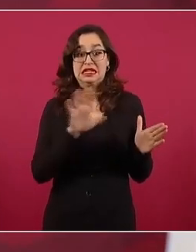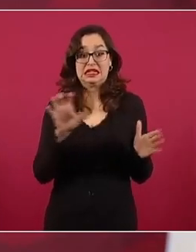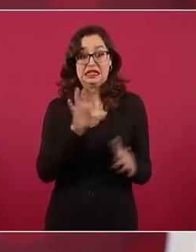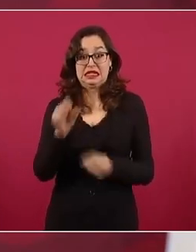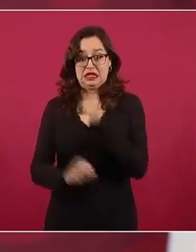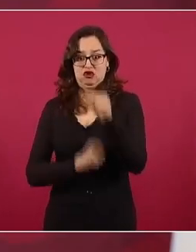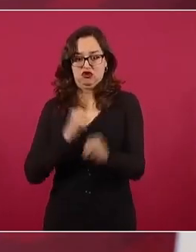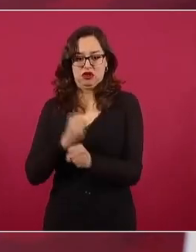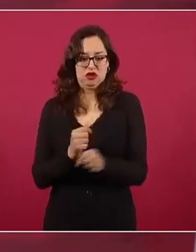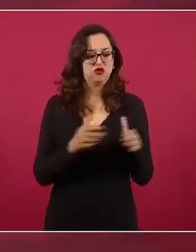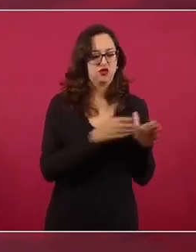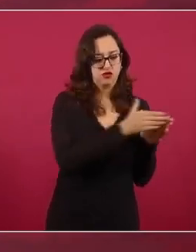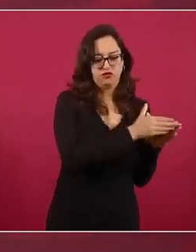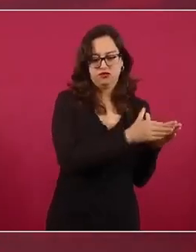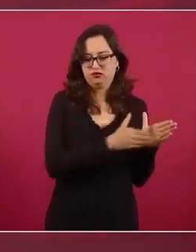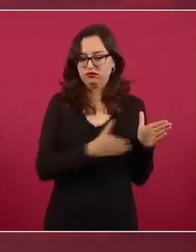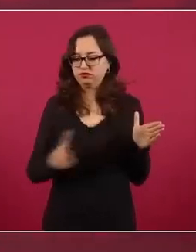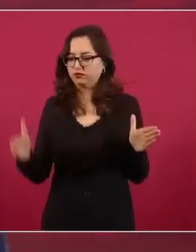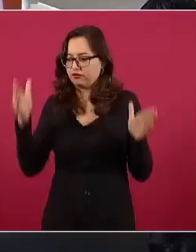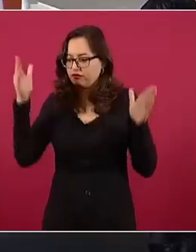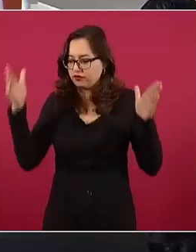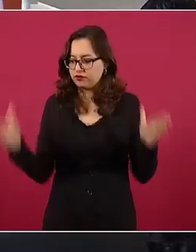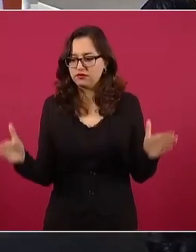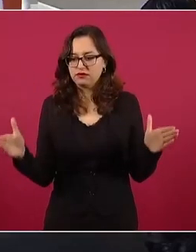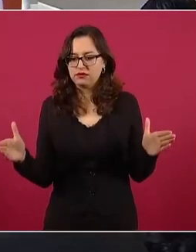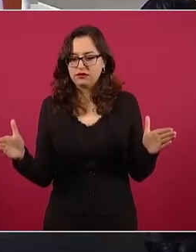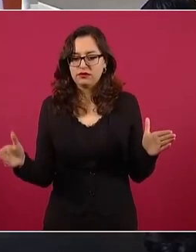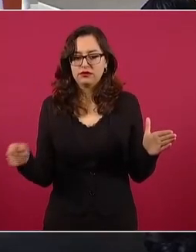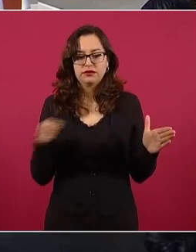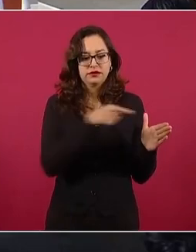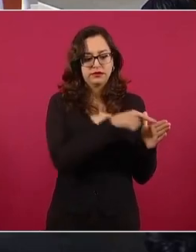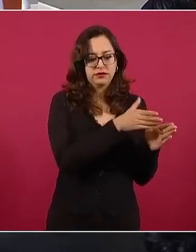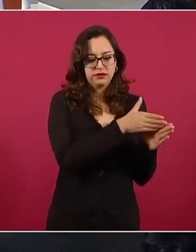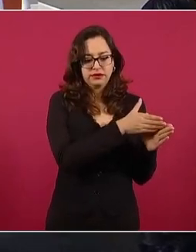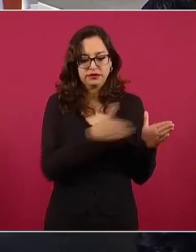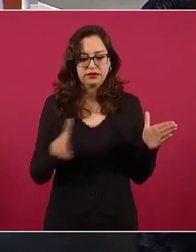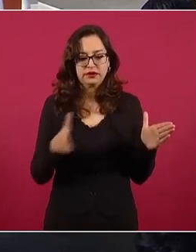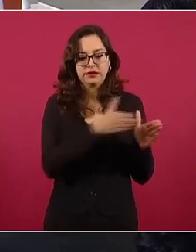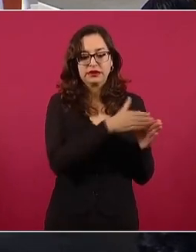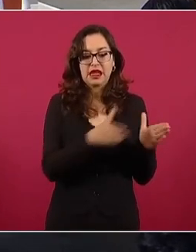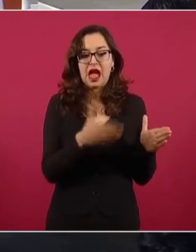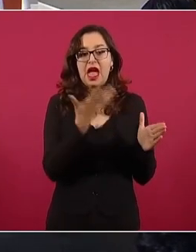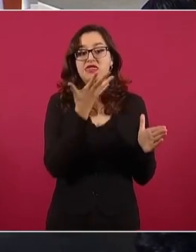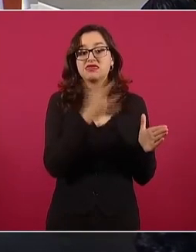10 años de la República Restaurada